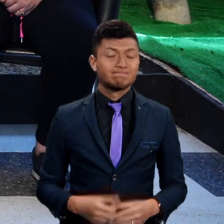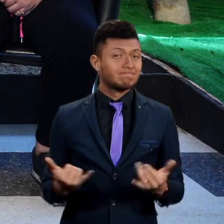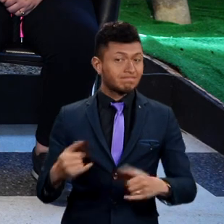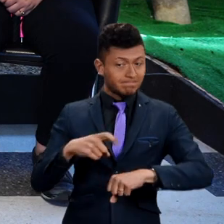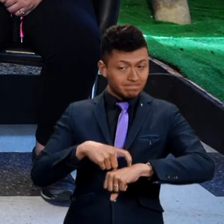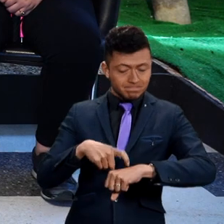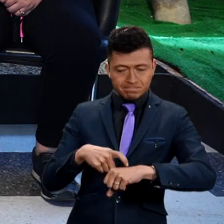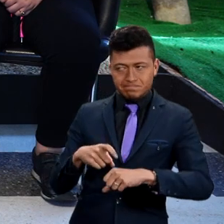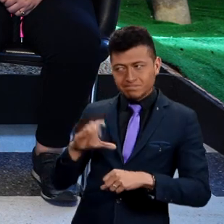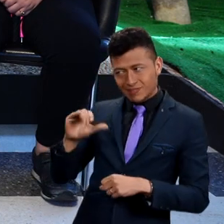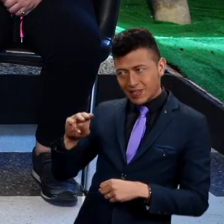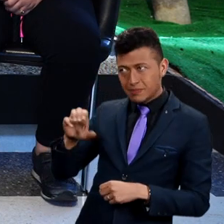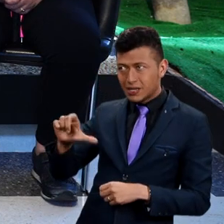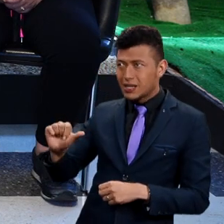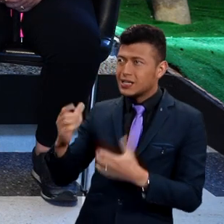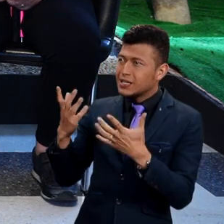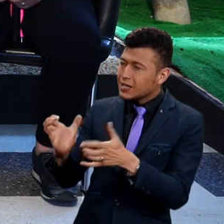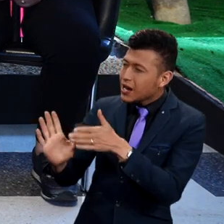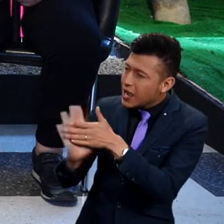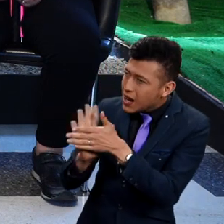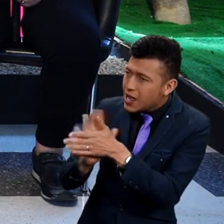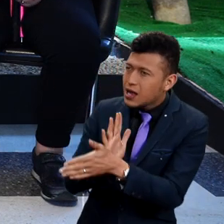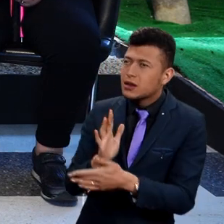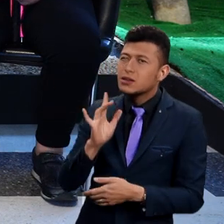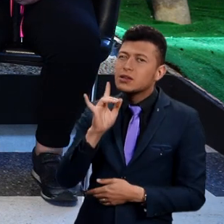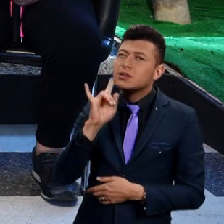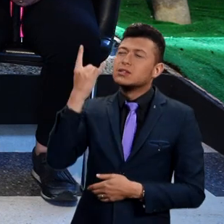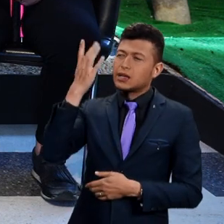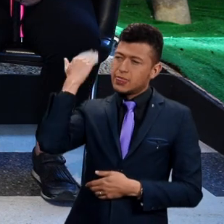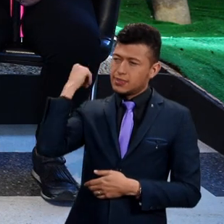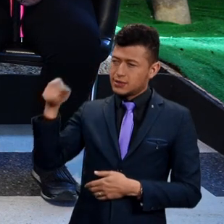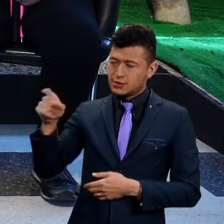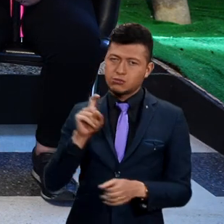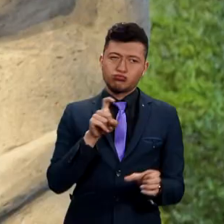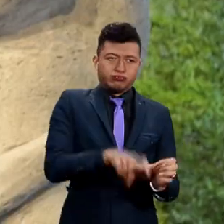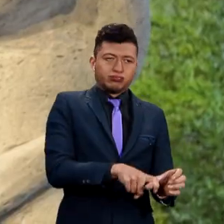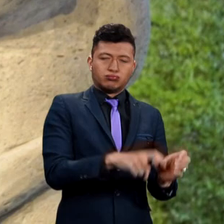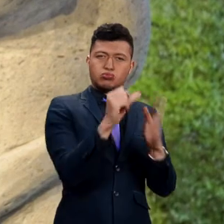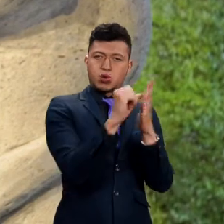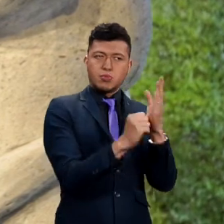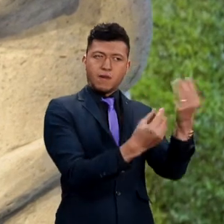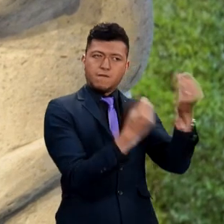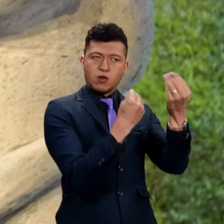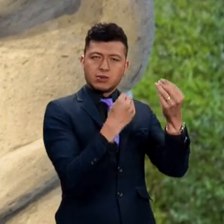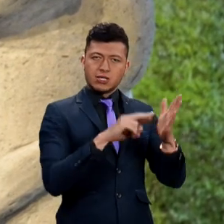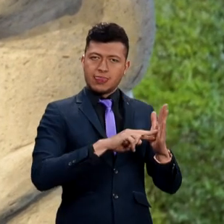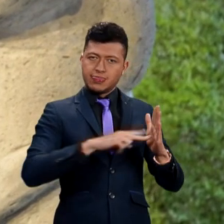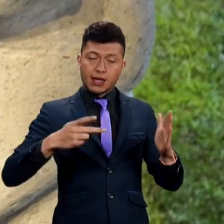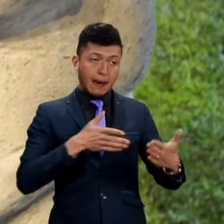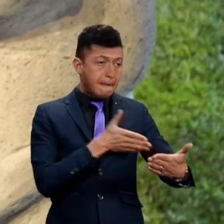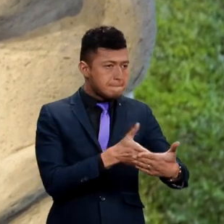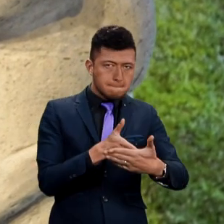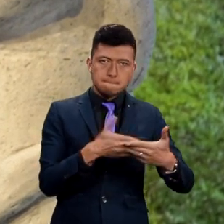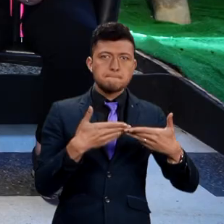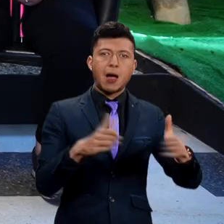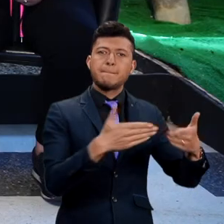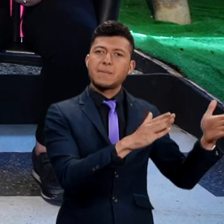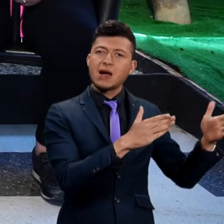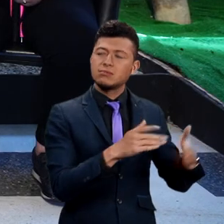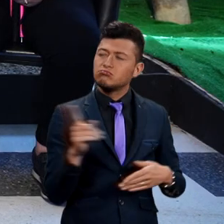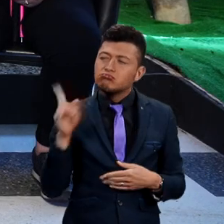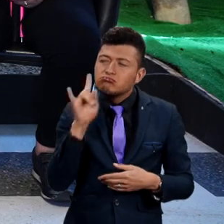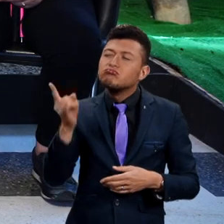Y en este momento Camila quiero que por favor hablemos de lo que fue encontrarse con el programa de formación TIC sin barreras,